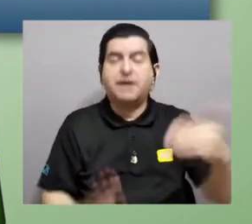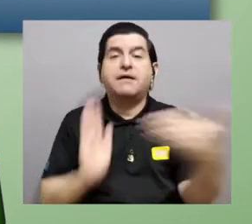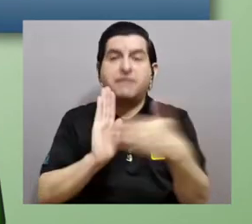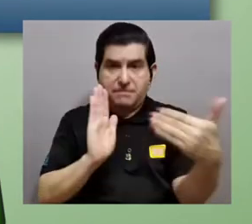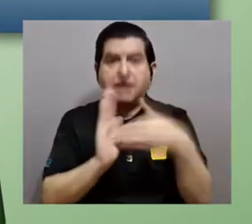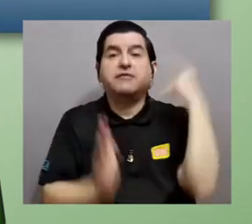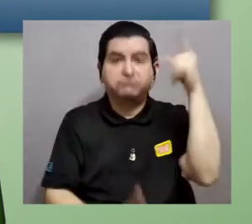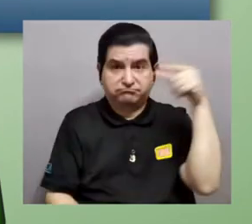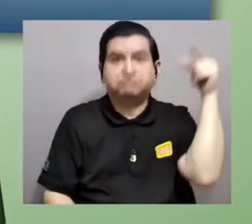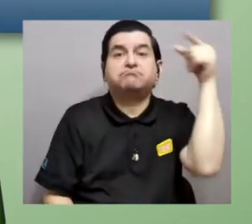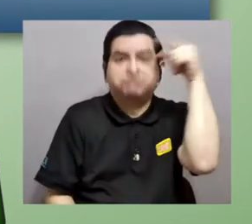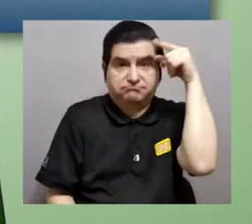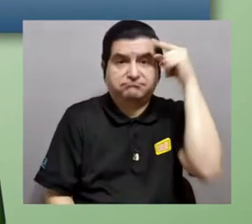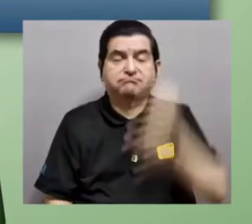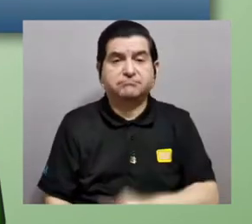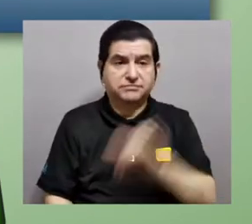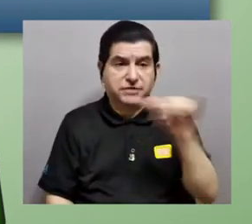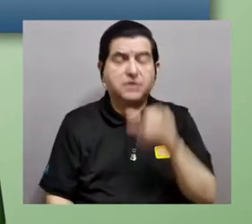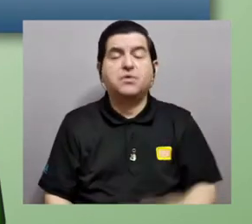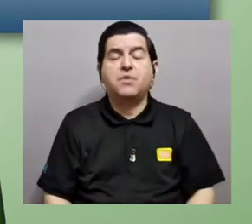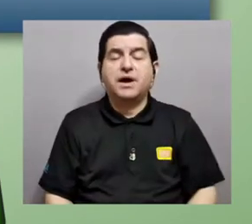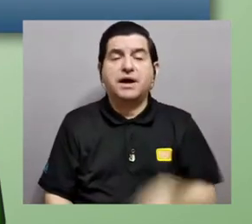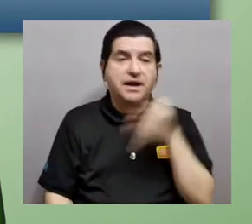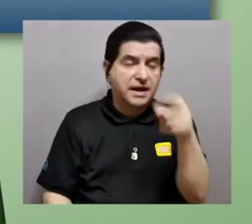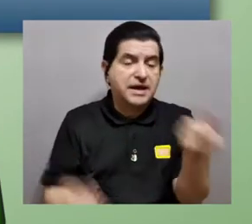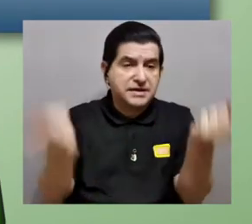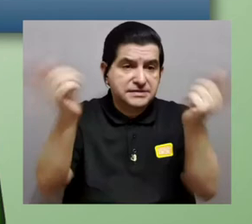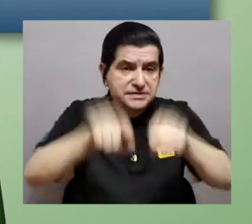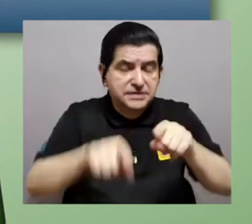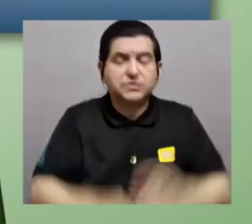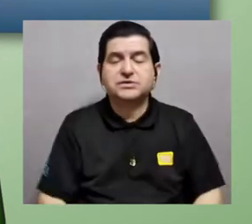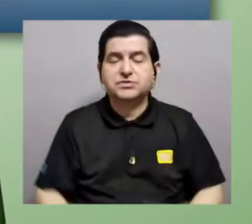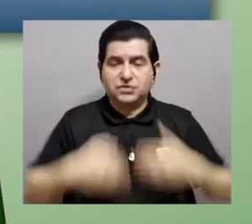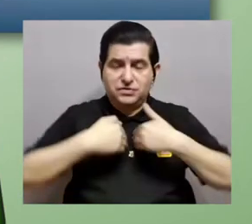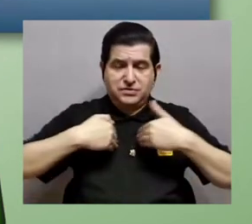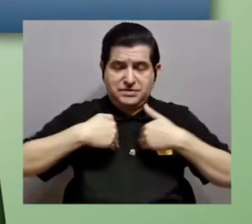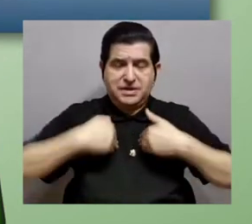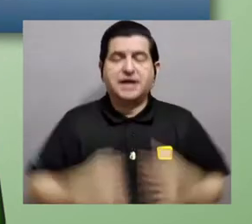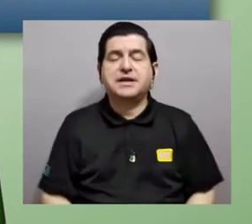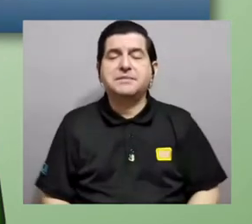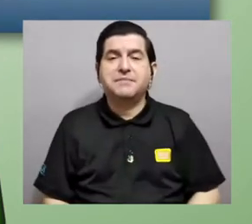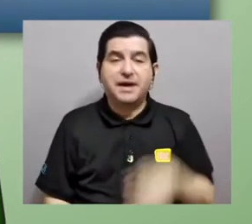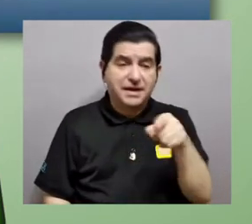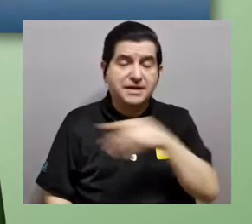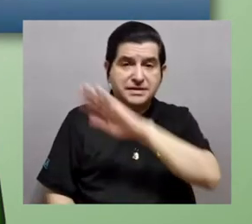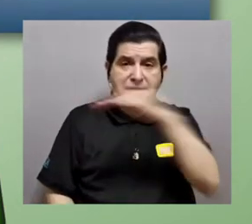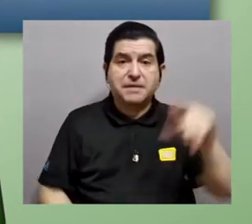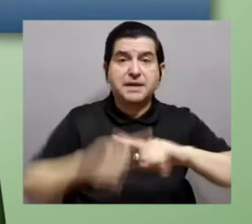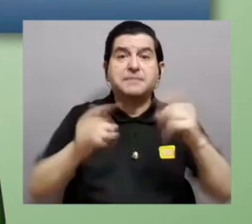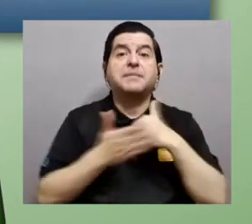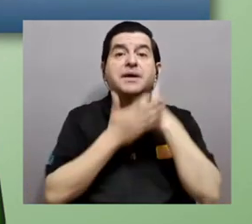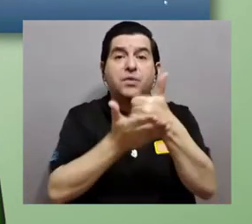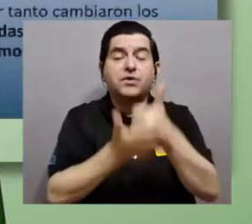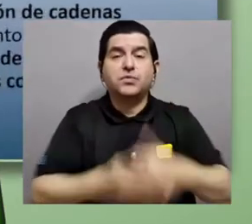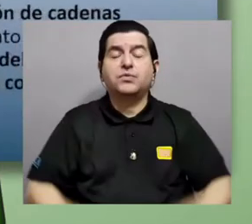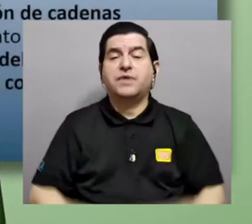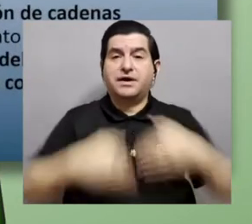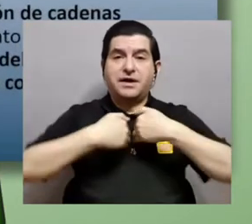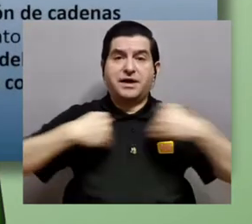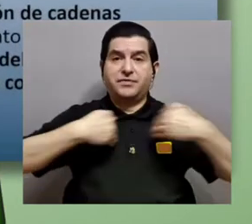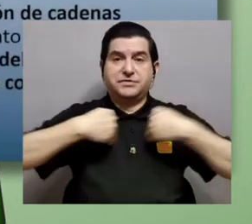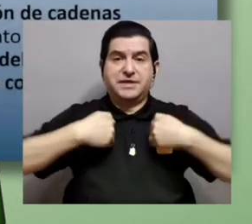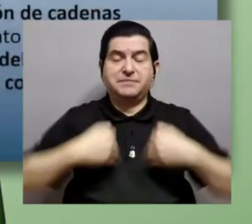afectan, obviamente, a los organismos marinos, pero muchas veces favorecen la evolución e inmigración de organismos continentales.